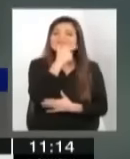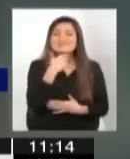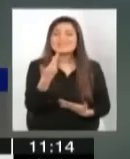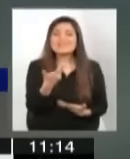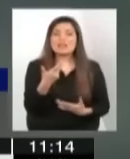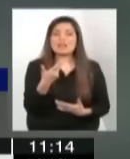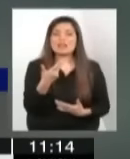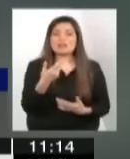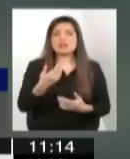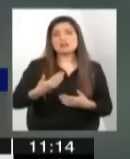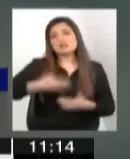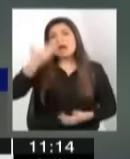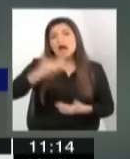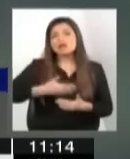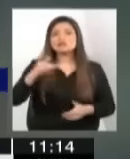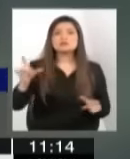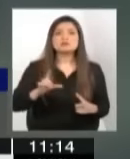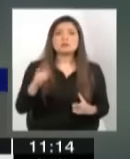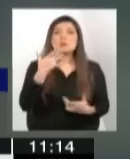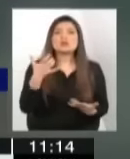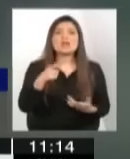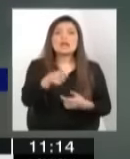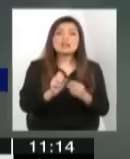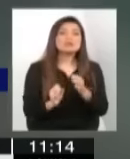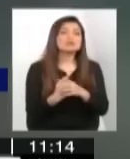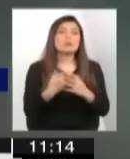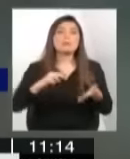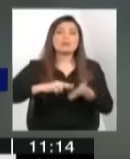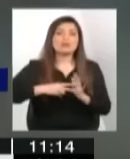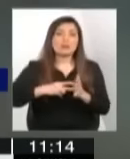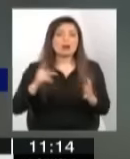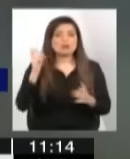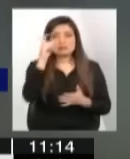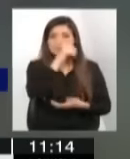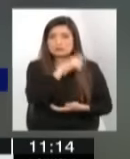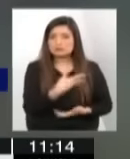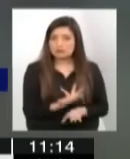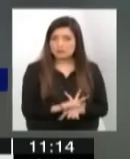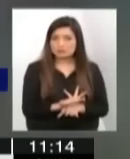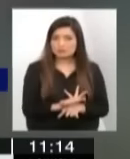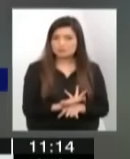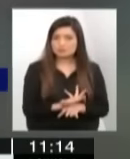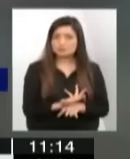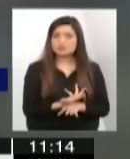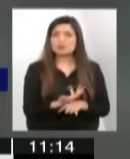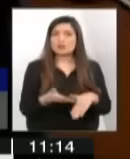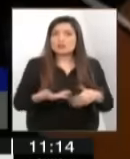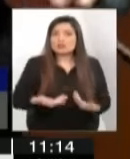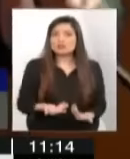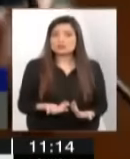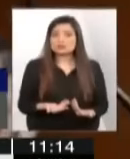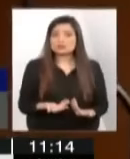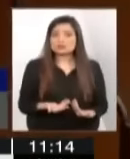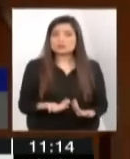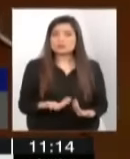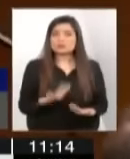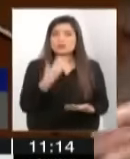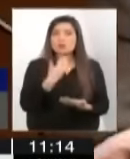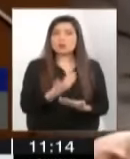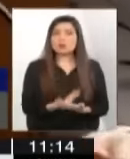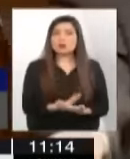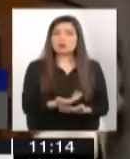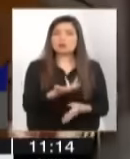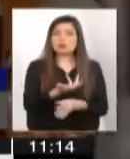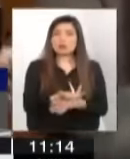¿cierto?, les generan problemas y dificultades. Entonces, cuando se implementa todo